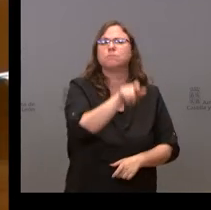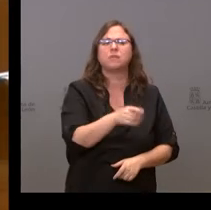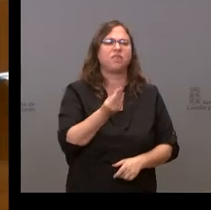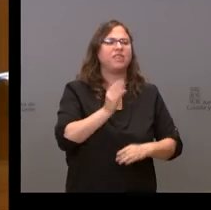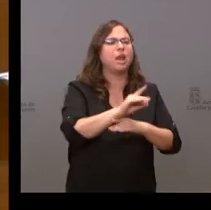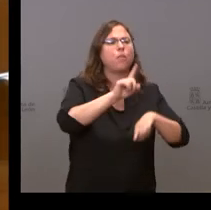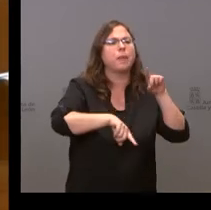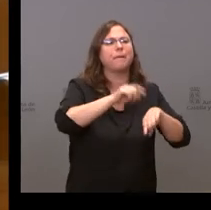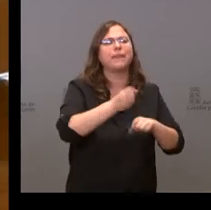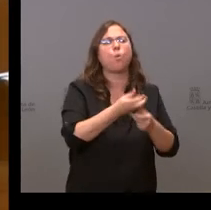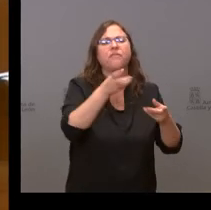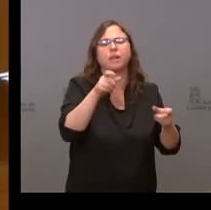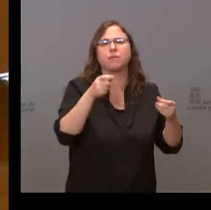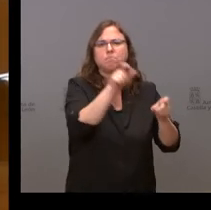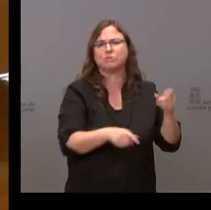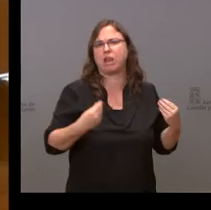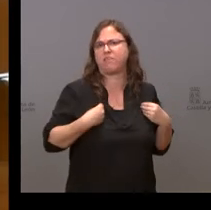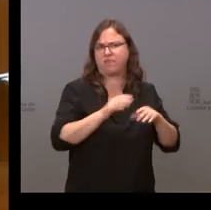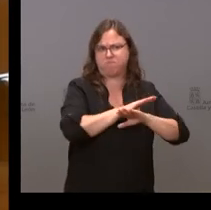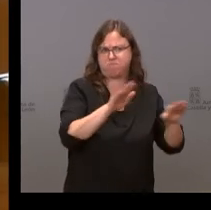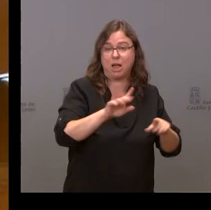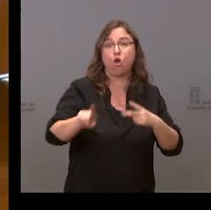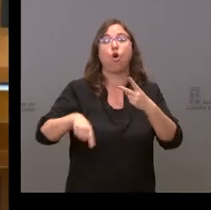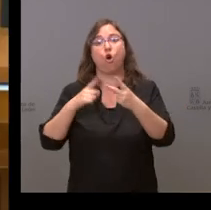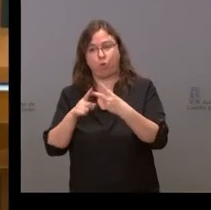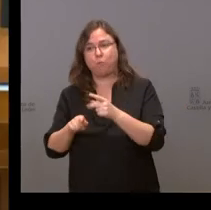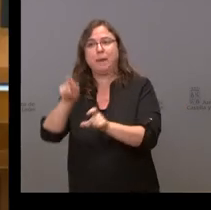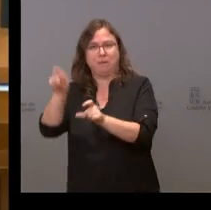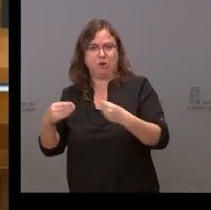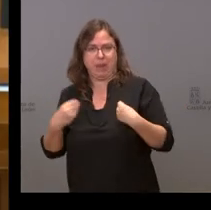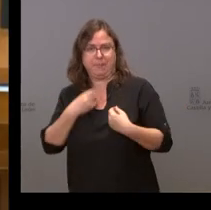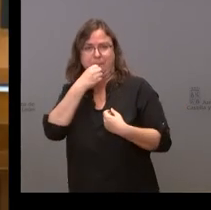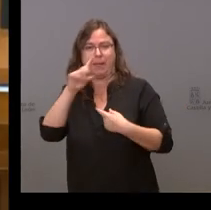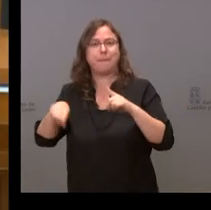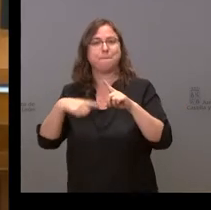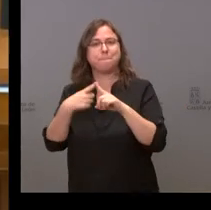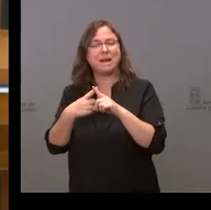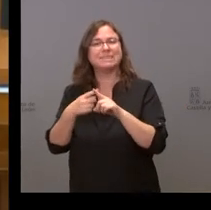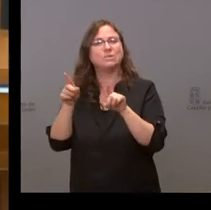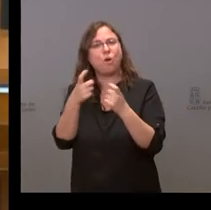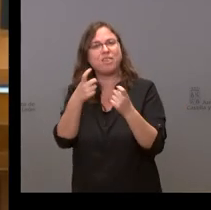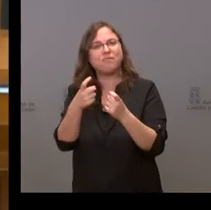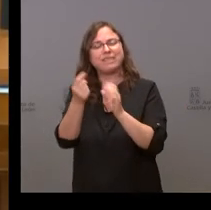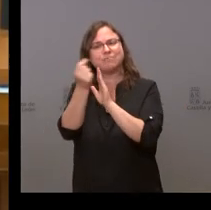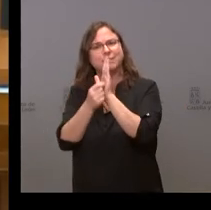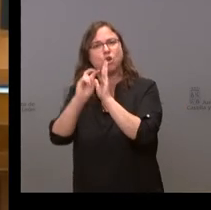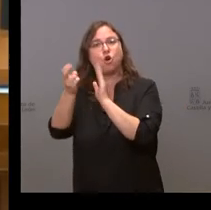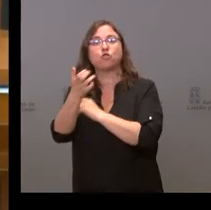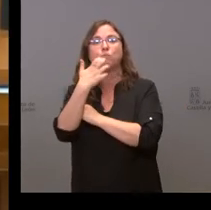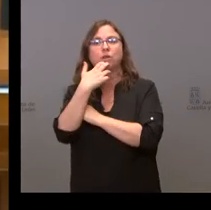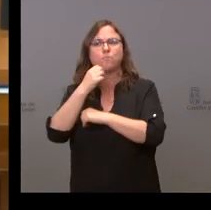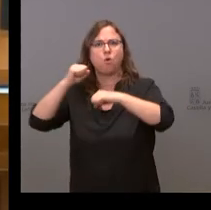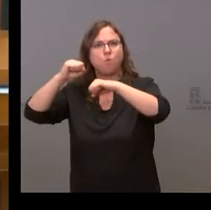pues han incidido en ello. Los que estamos de acuerdo en que no solo se tenga en cuenta la población, sino otras cuestiones como el